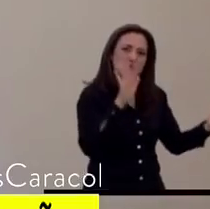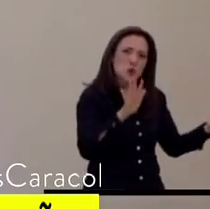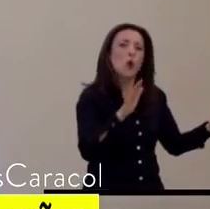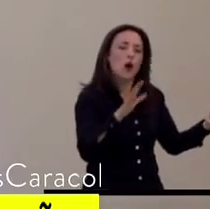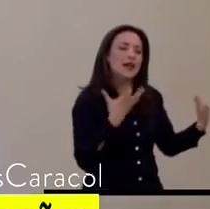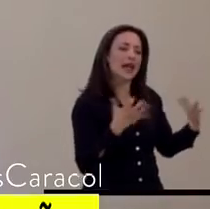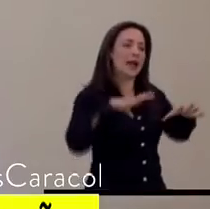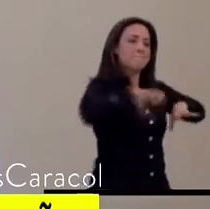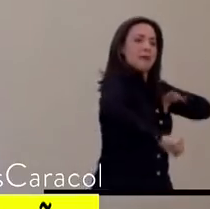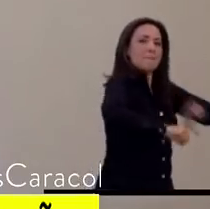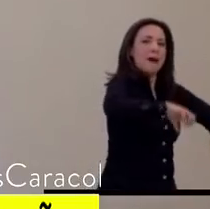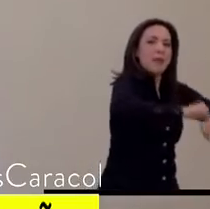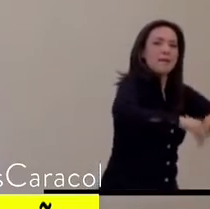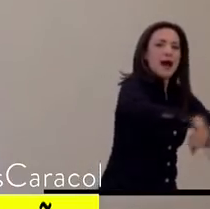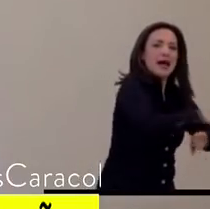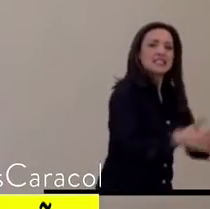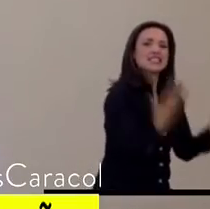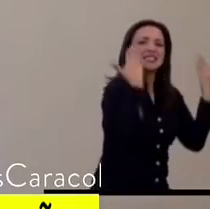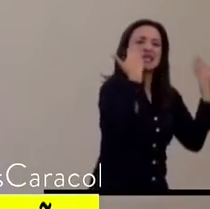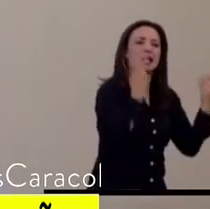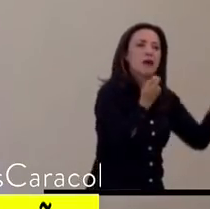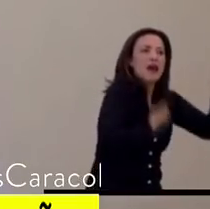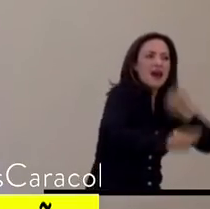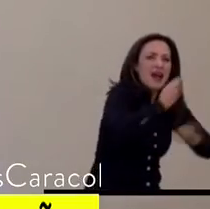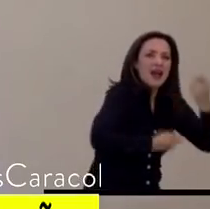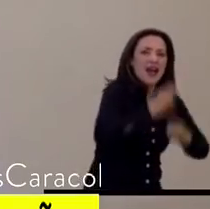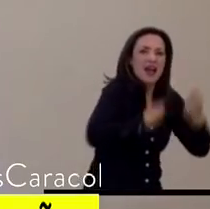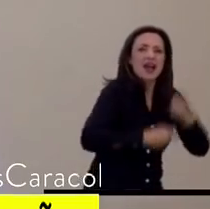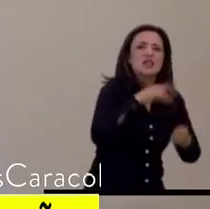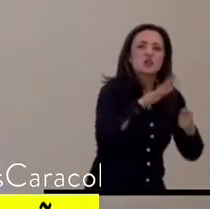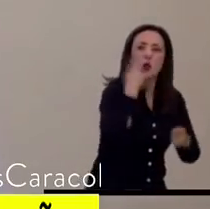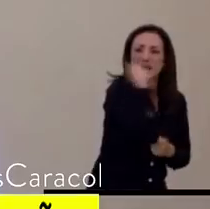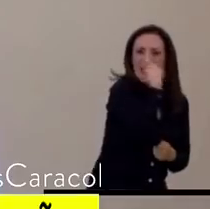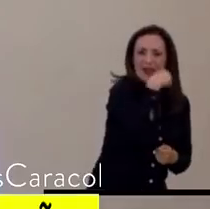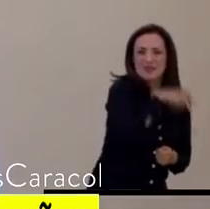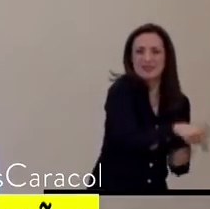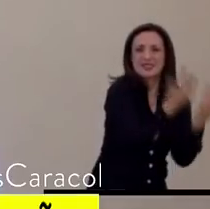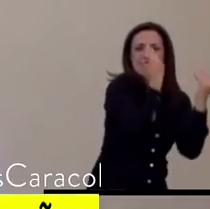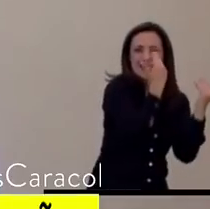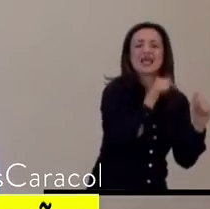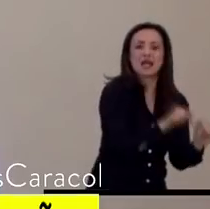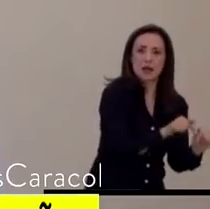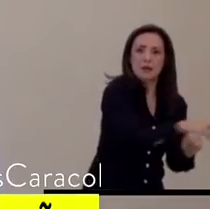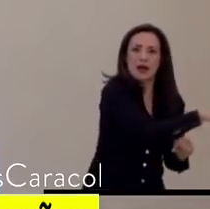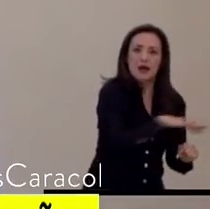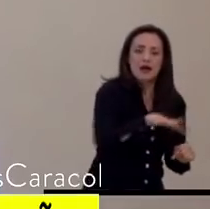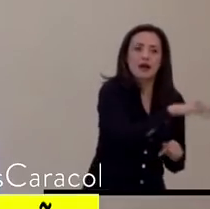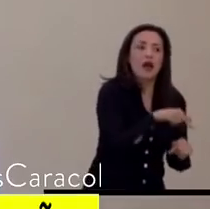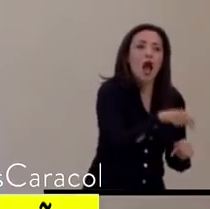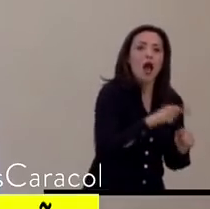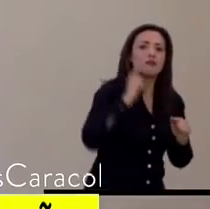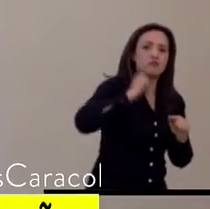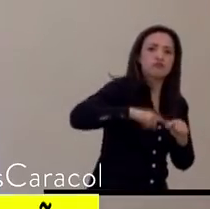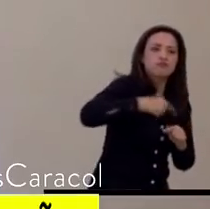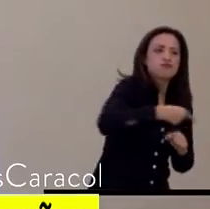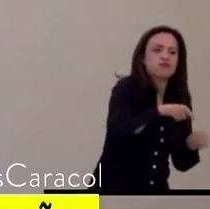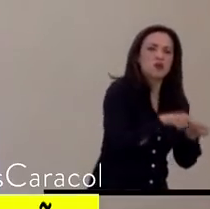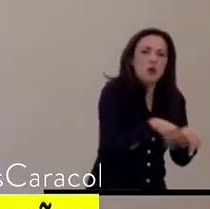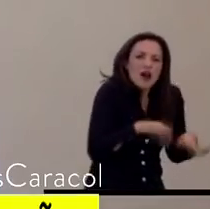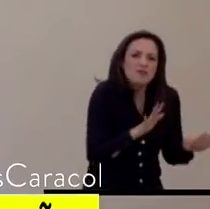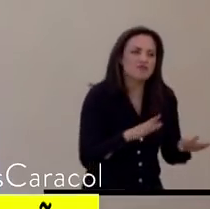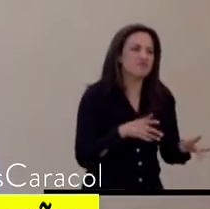estratégicos, particularmente para la economía ilegal del narcotráfico y donde incurren en estas prácticas con cevicia